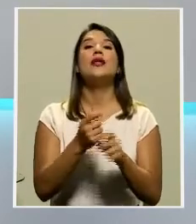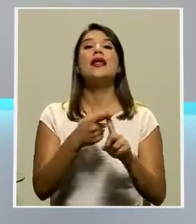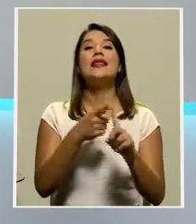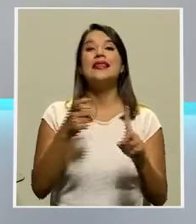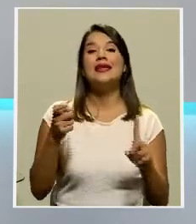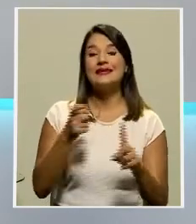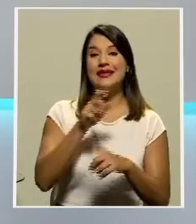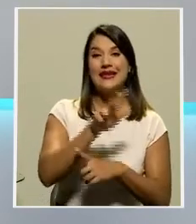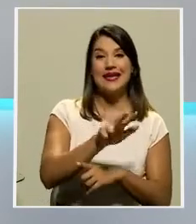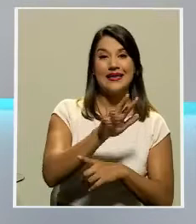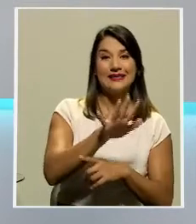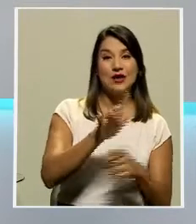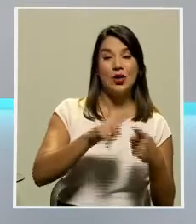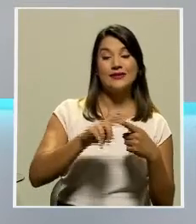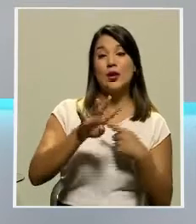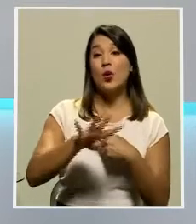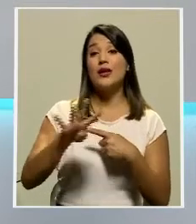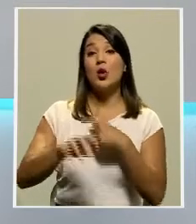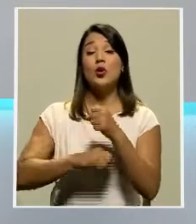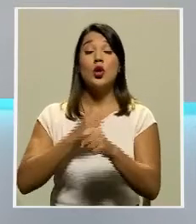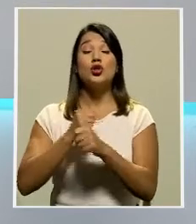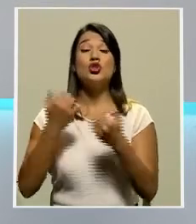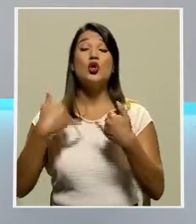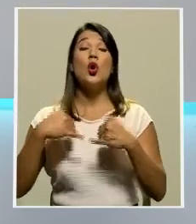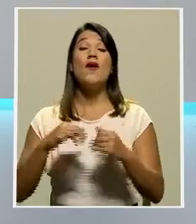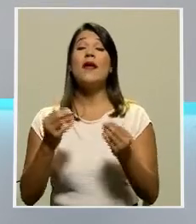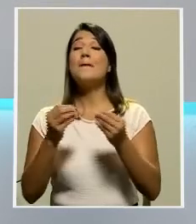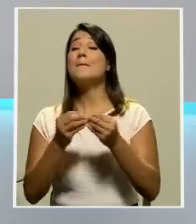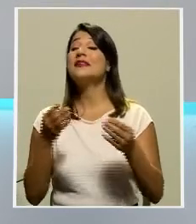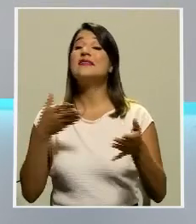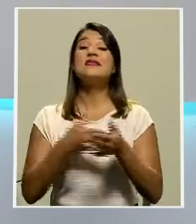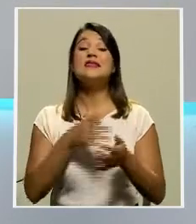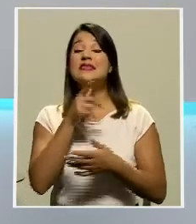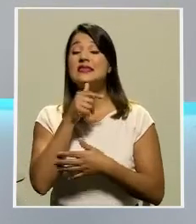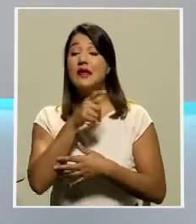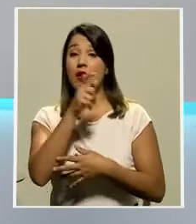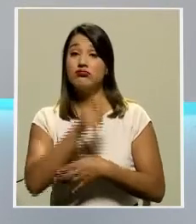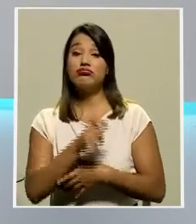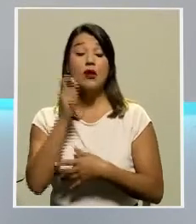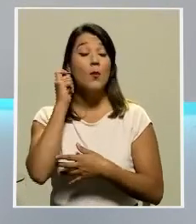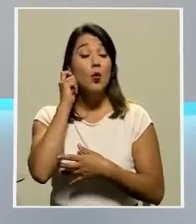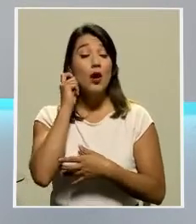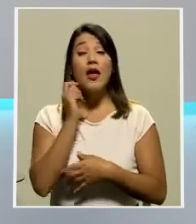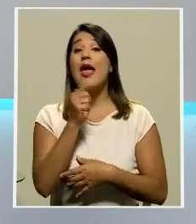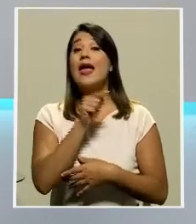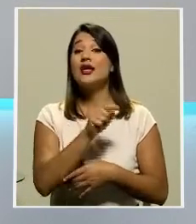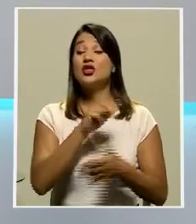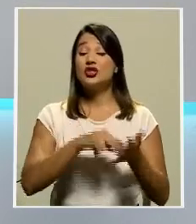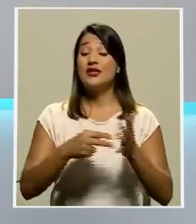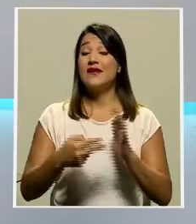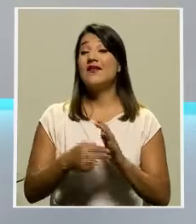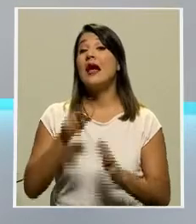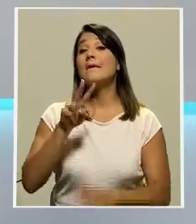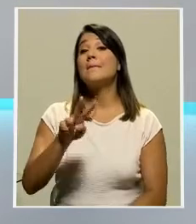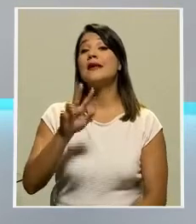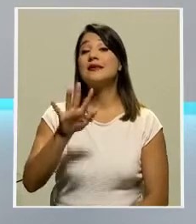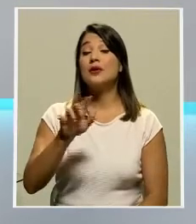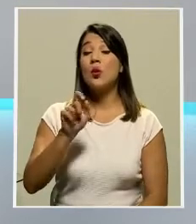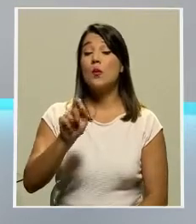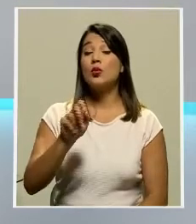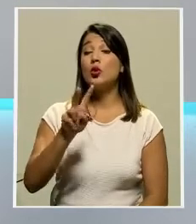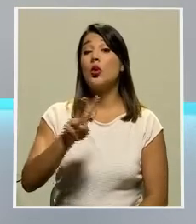las mujeres siguen siendo las más impactadas. El desempleo en el género femenino representa un 25,2%,